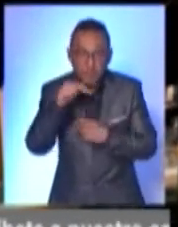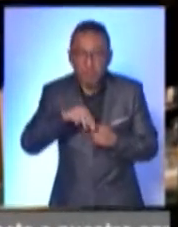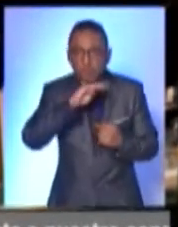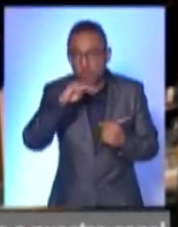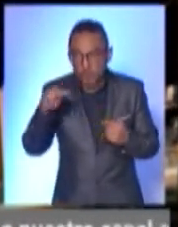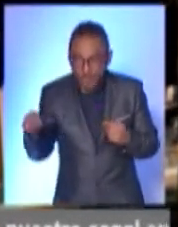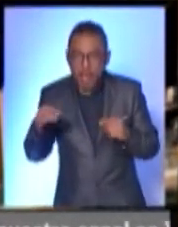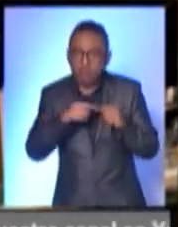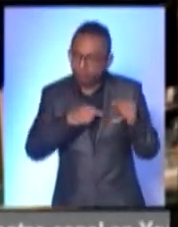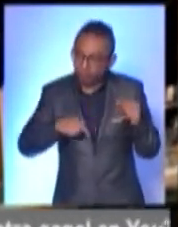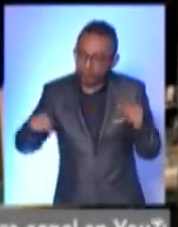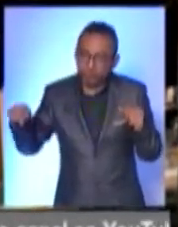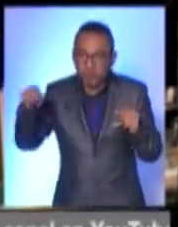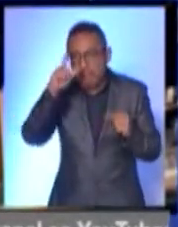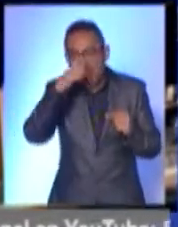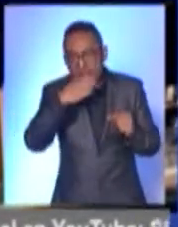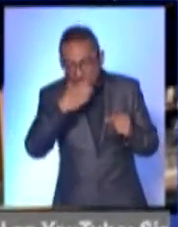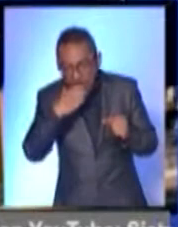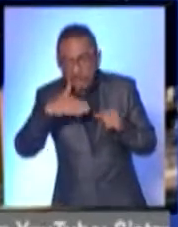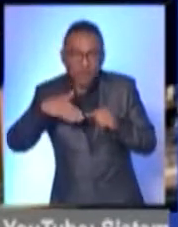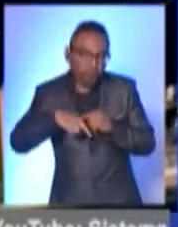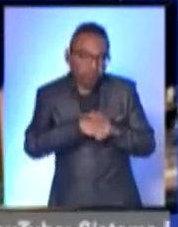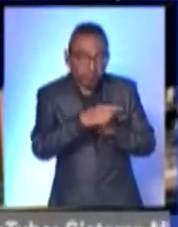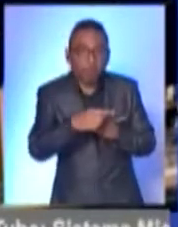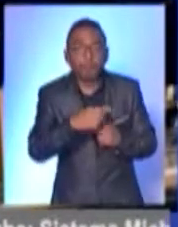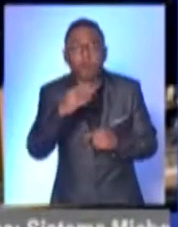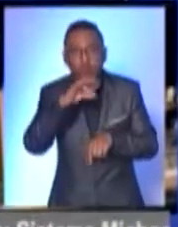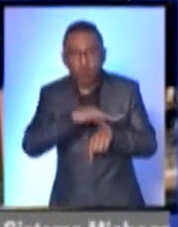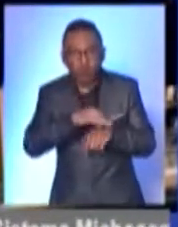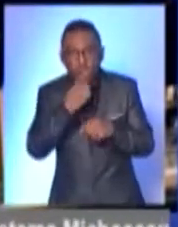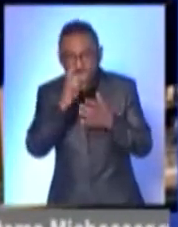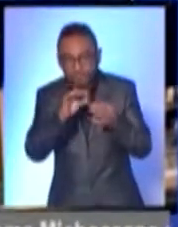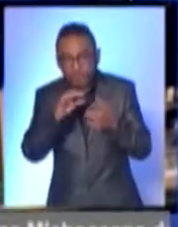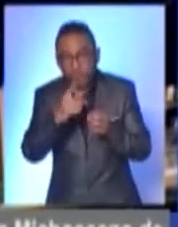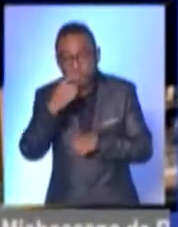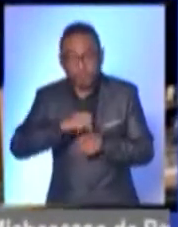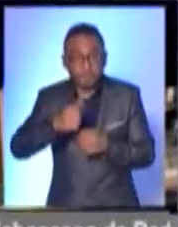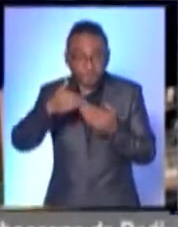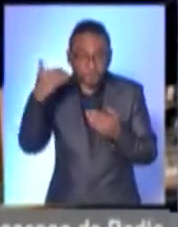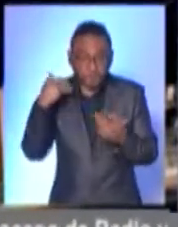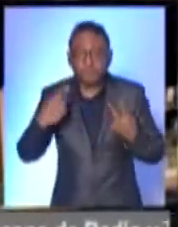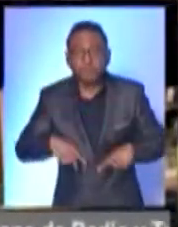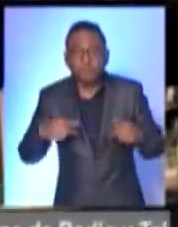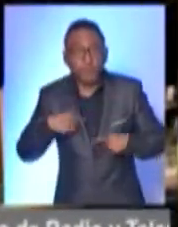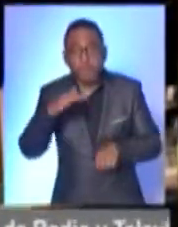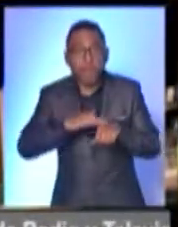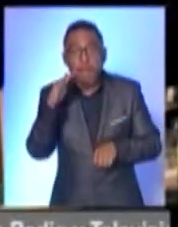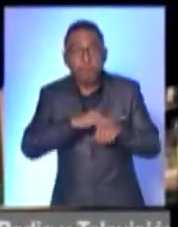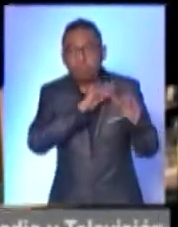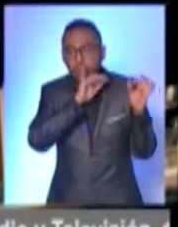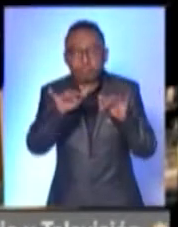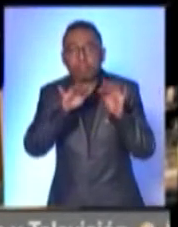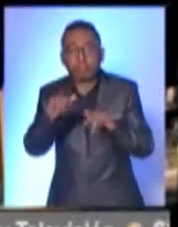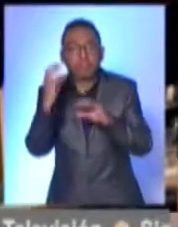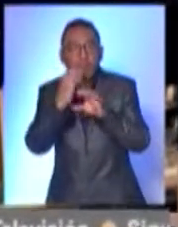las costas, pasando por Lázaro Cárdenas. El médico también explicó que desde la semana pasada incrementó la afluencia. El lunes realmente